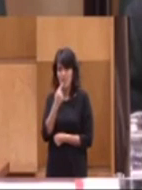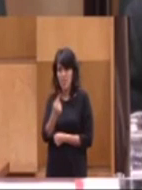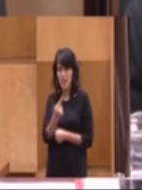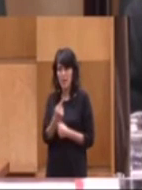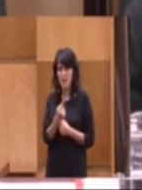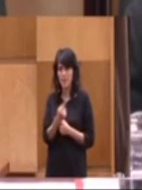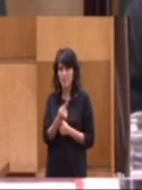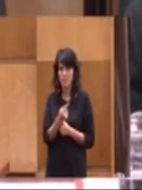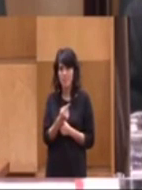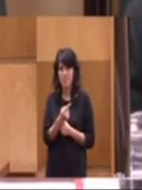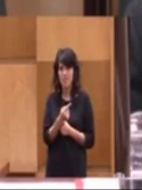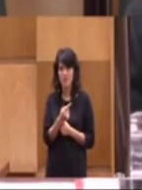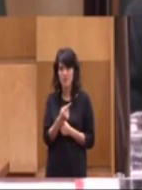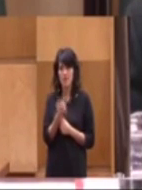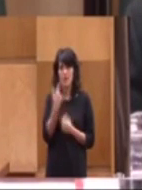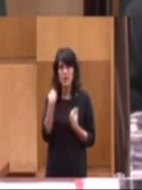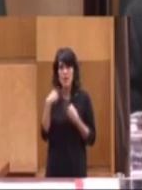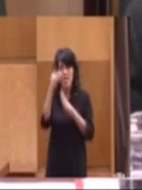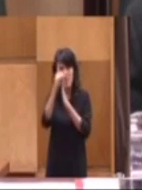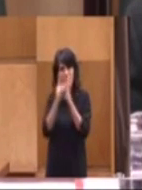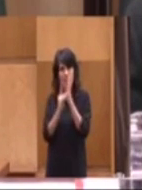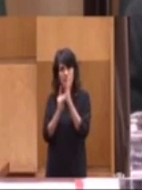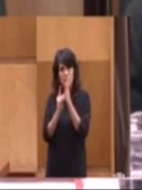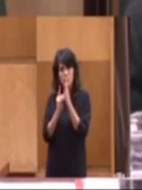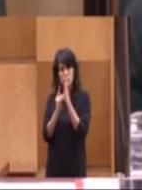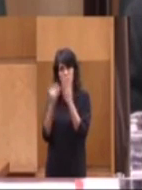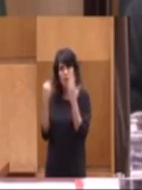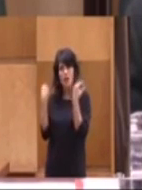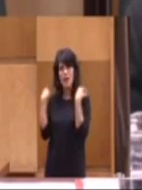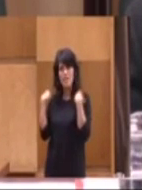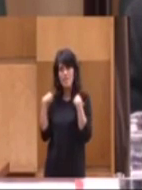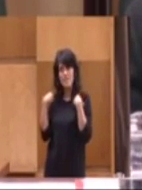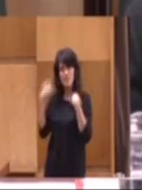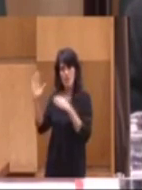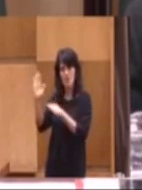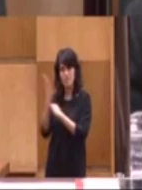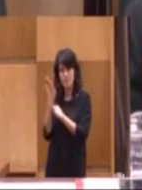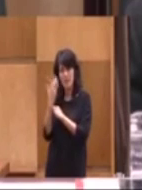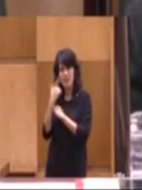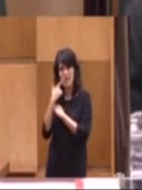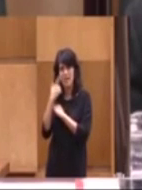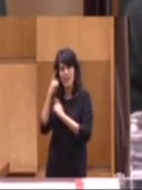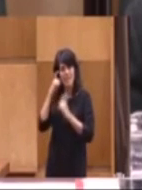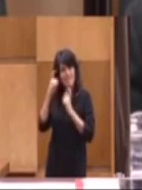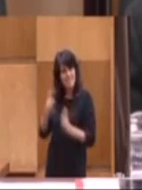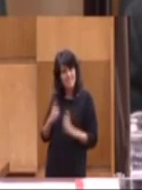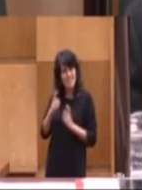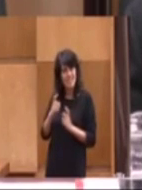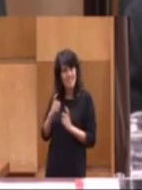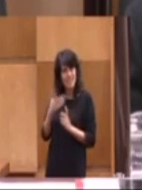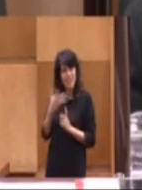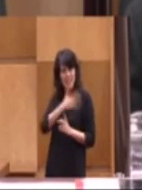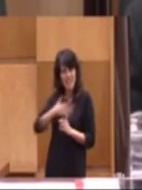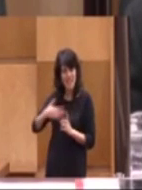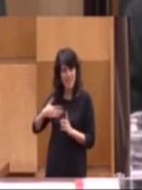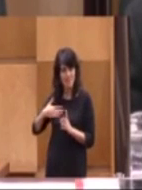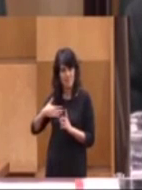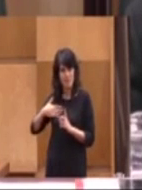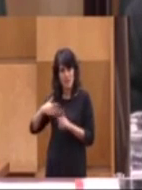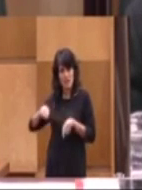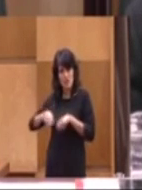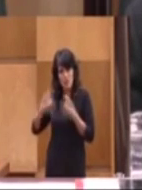los cantos interesados, los cantos de sirena que se han planteado, de tal manera que se ha intentado boicotear esa